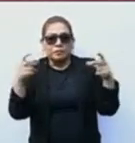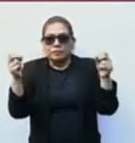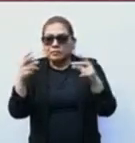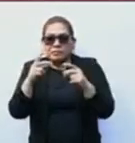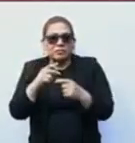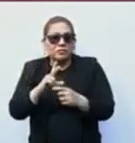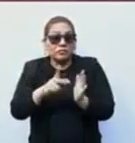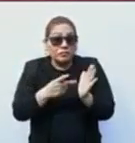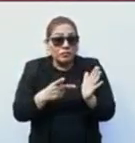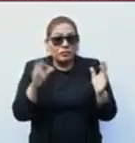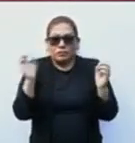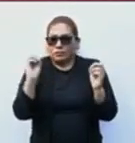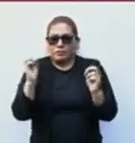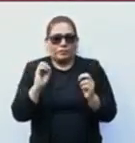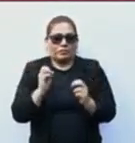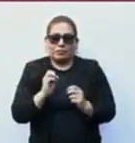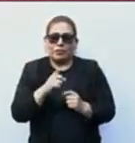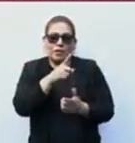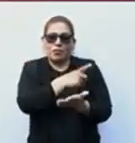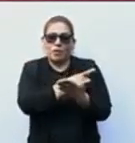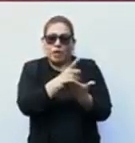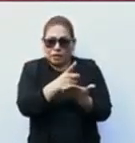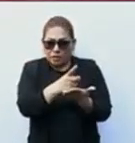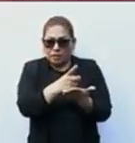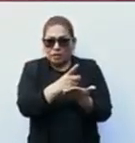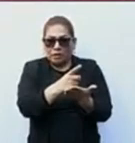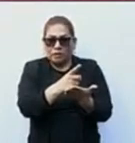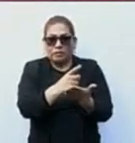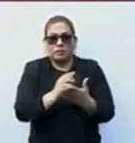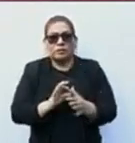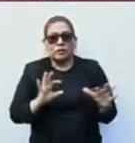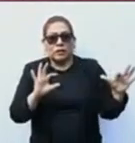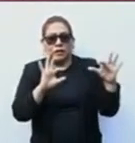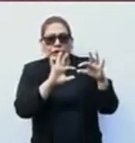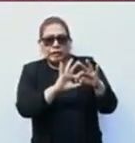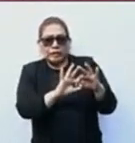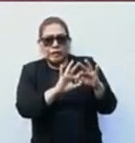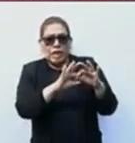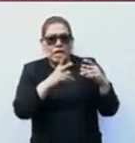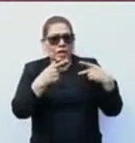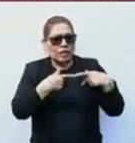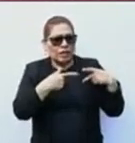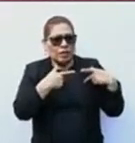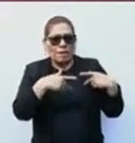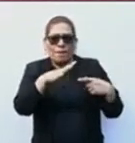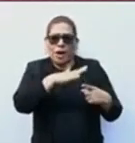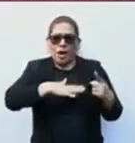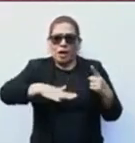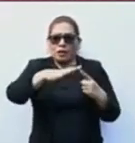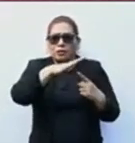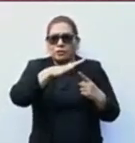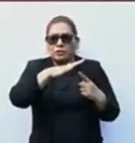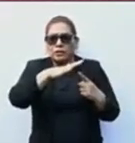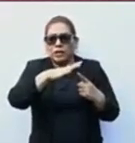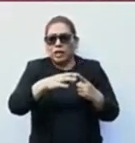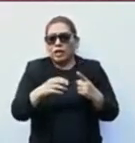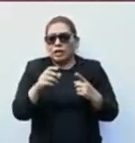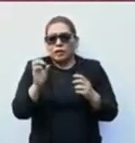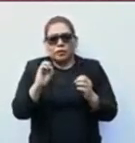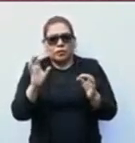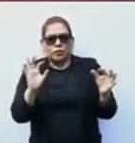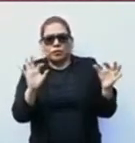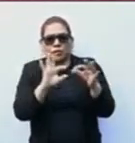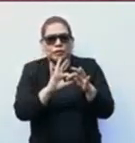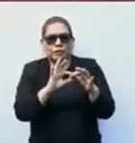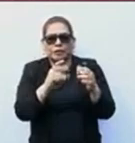lo que se trata es que estos derechos no dependen de las personas y no dependen de nadie más que